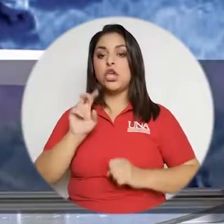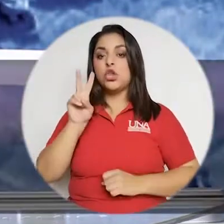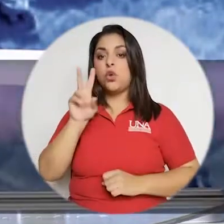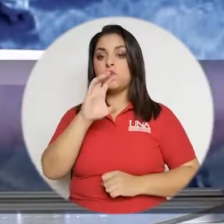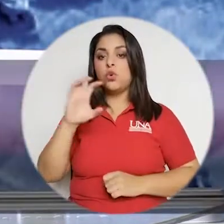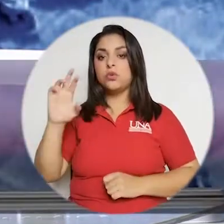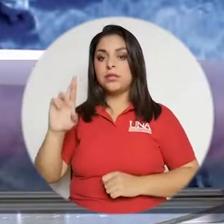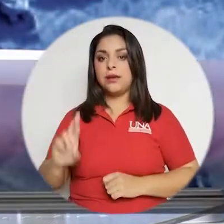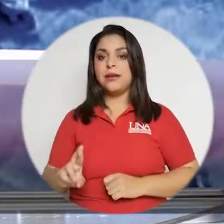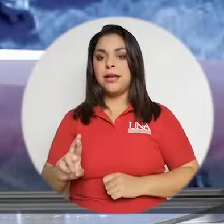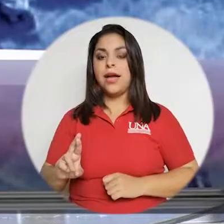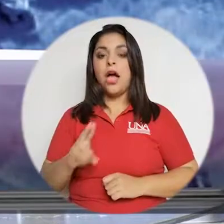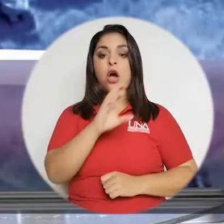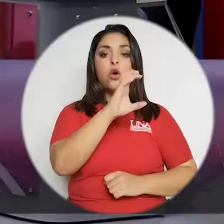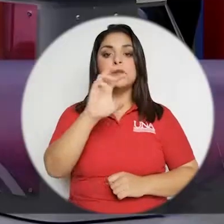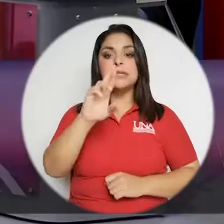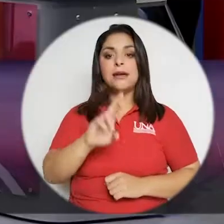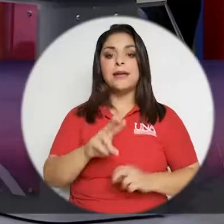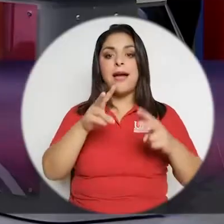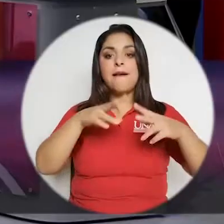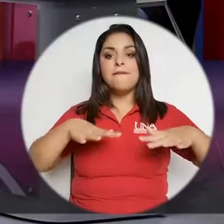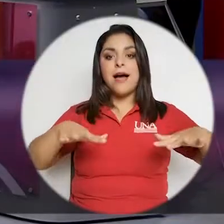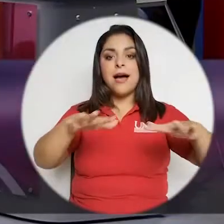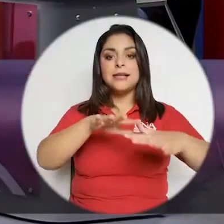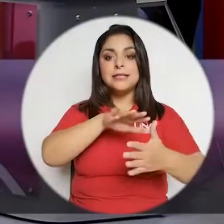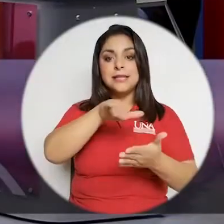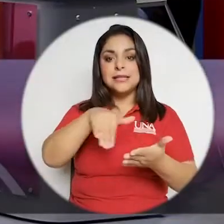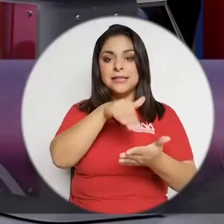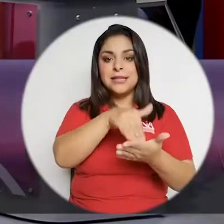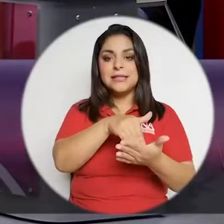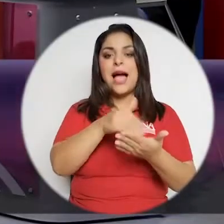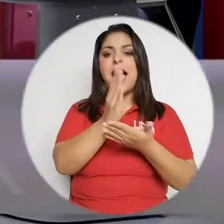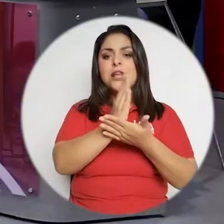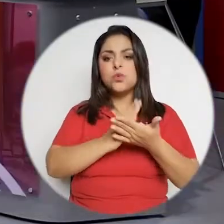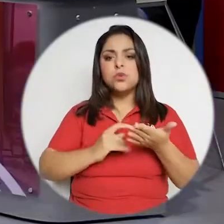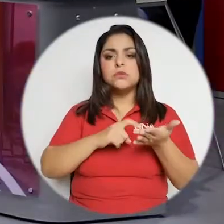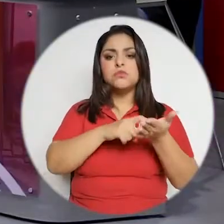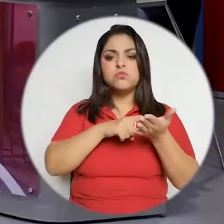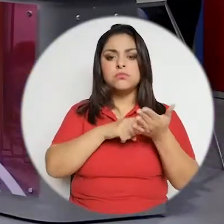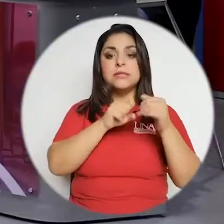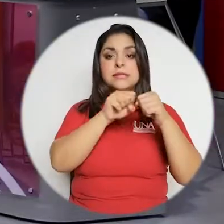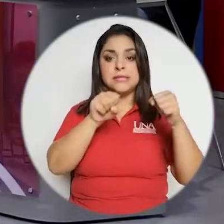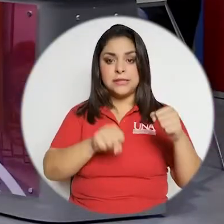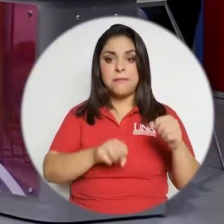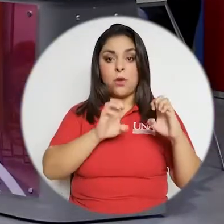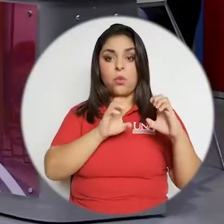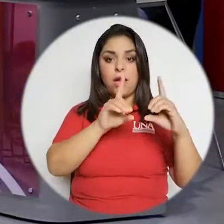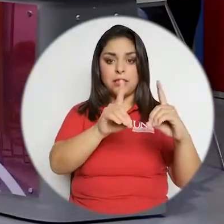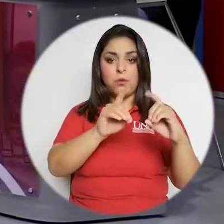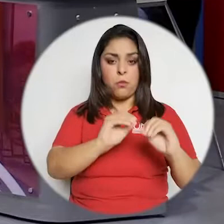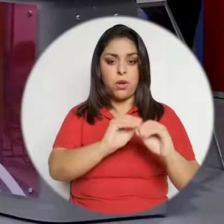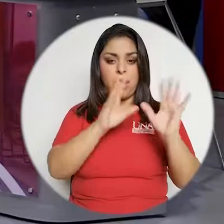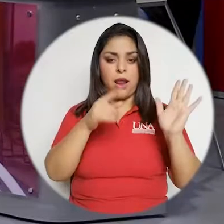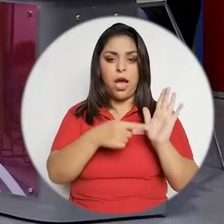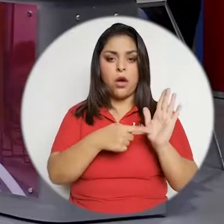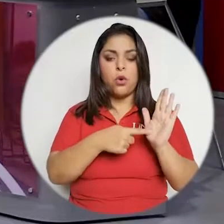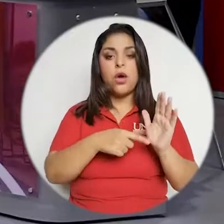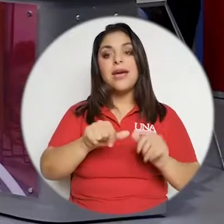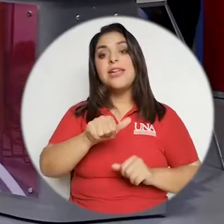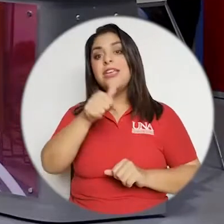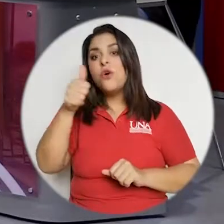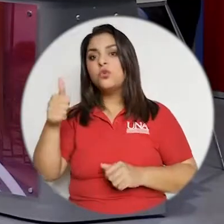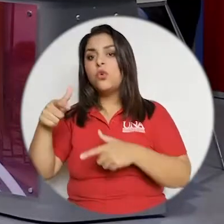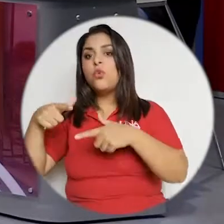de que existía dos Costa Ricas. La Costa Rica, Valles en Tresta, ¿verdad? Donde se van ciertas condiciones en el tema educativo muy marcado.